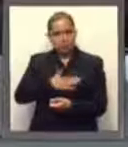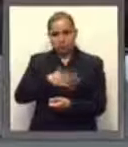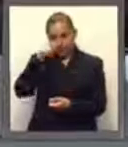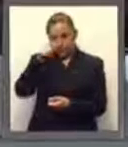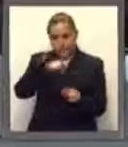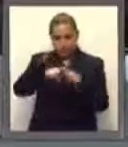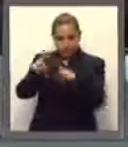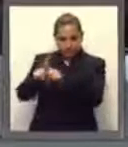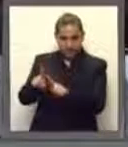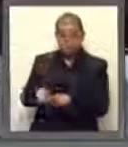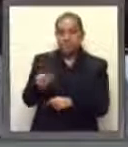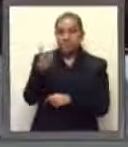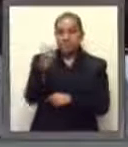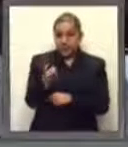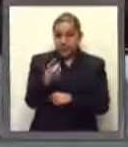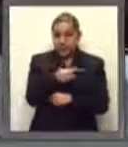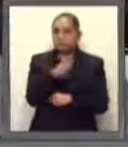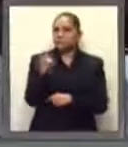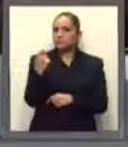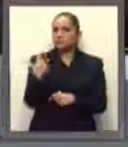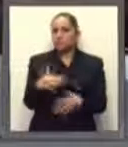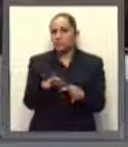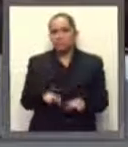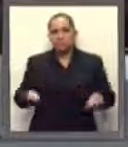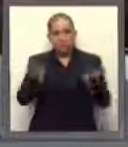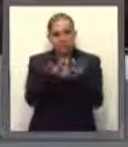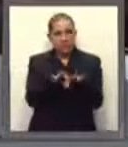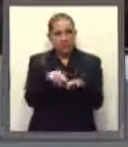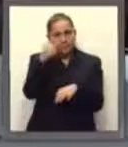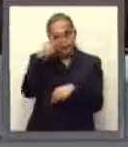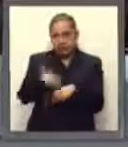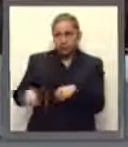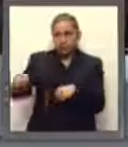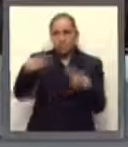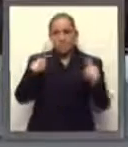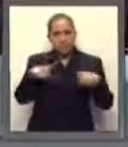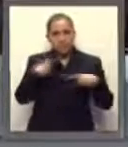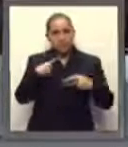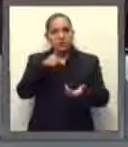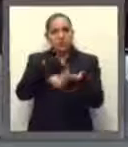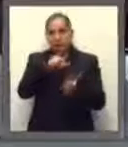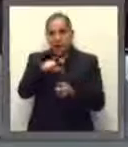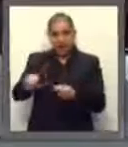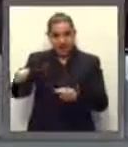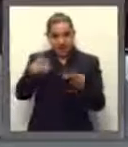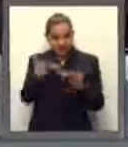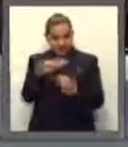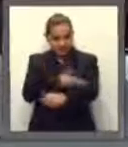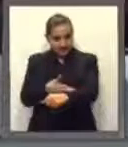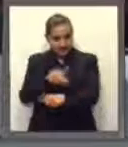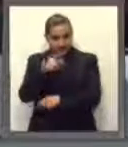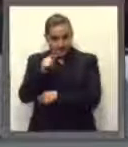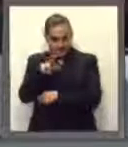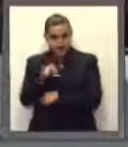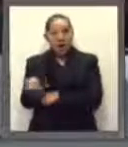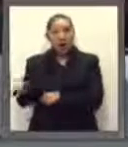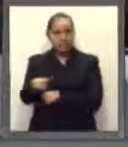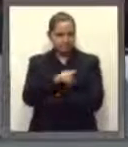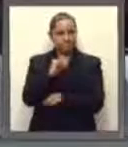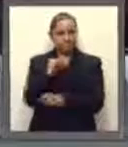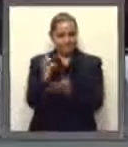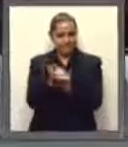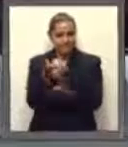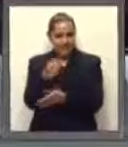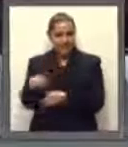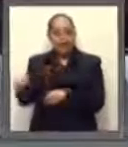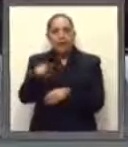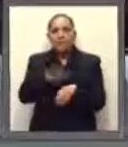representó una victoria únicamente para las y los trabajadores que interpusieron el amparo, puesto que de acuerdo al principio de